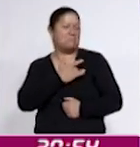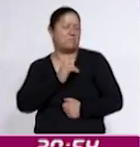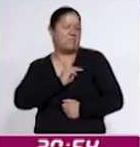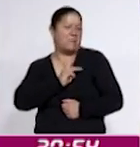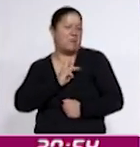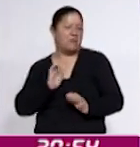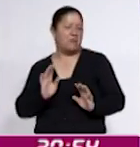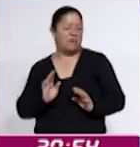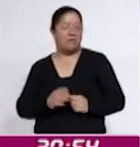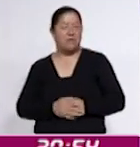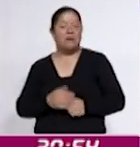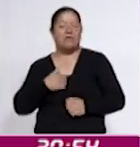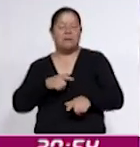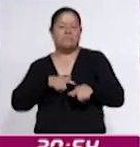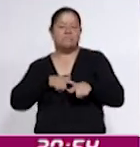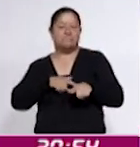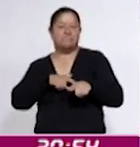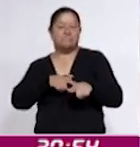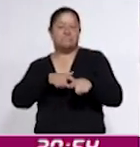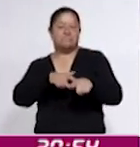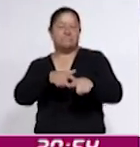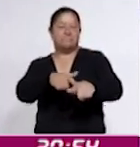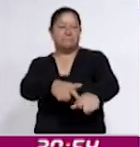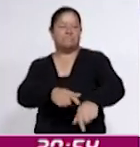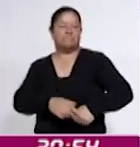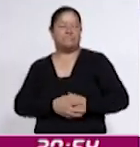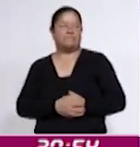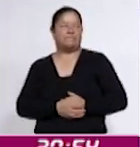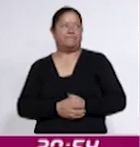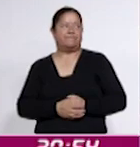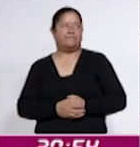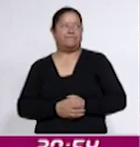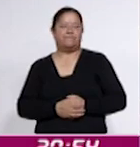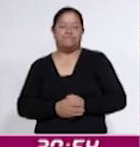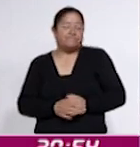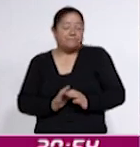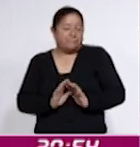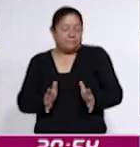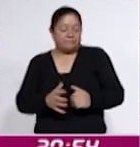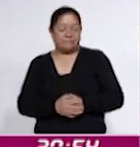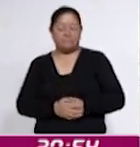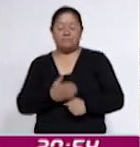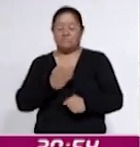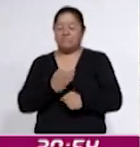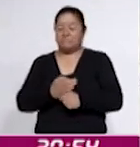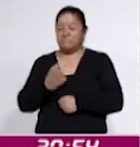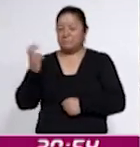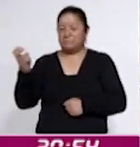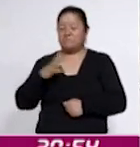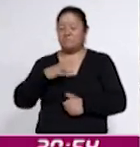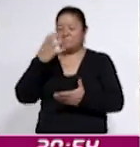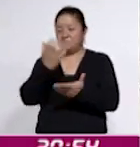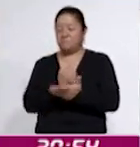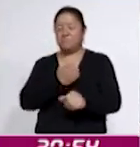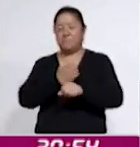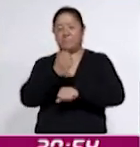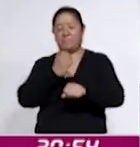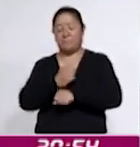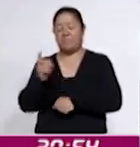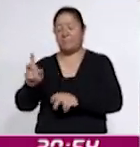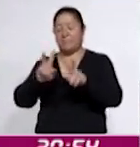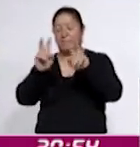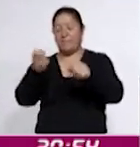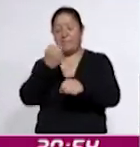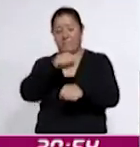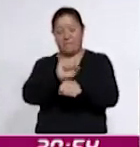y quise seguir, seguir y seguir. Y aquí estoy. Actualmente Alexa Altamirano es la campeona estatal en la categoría de